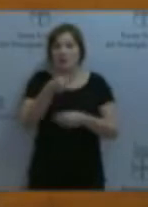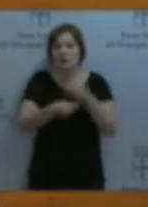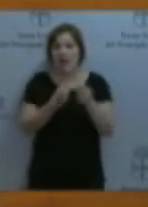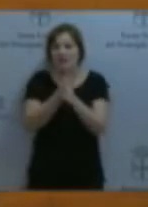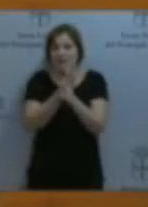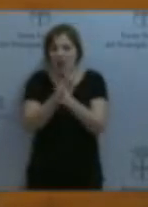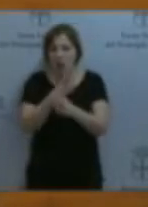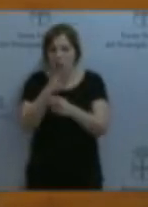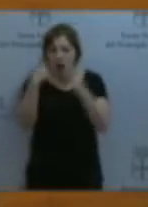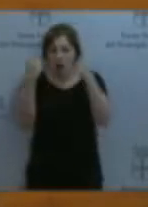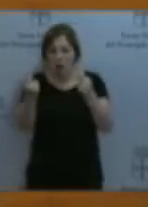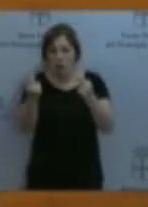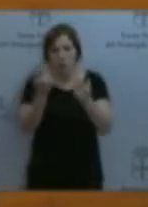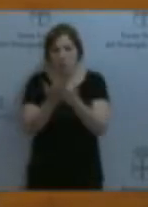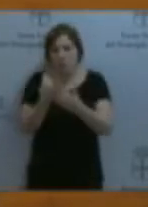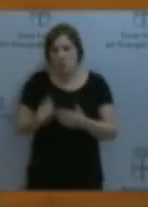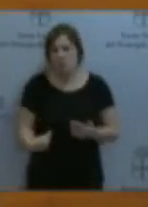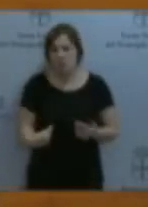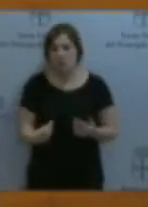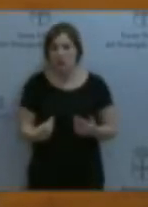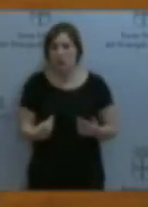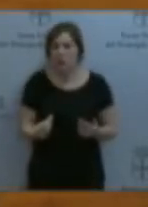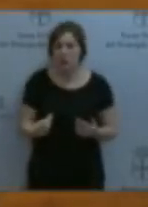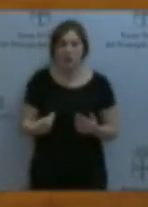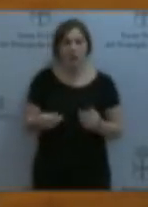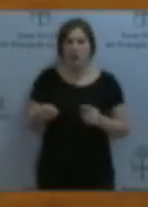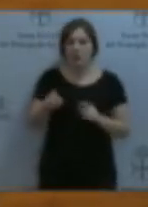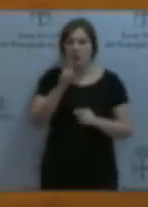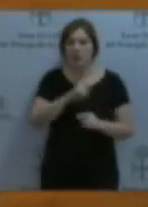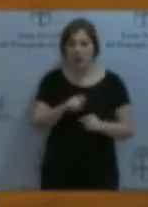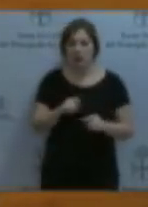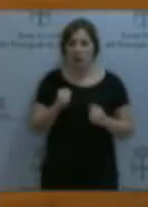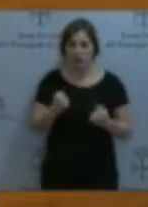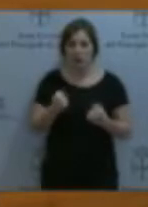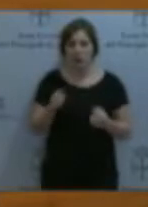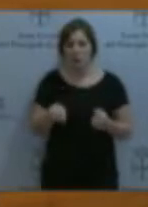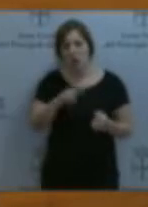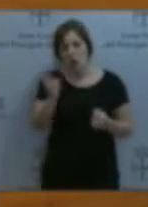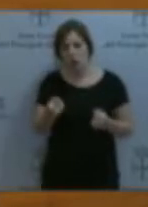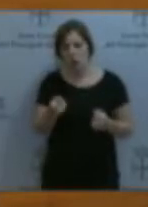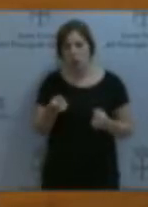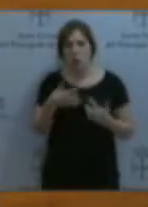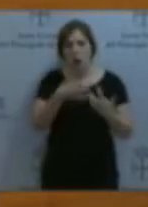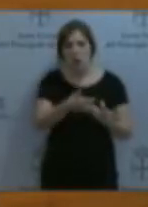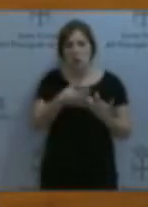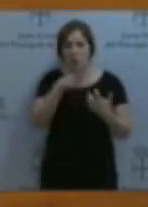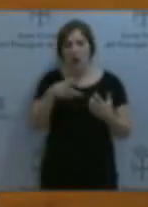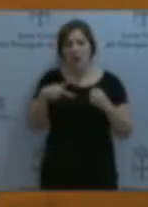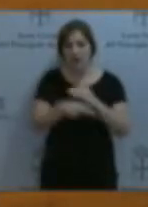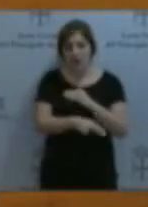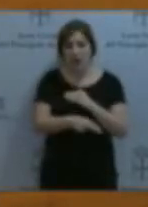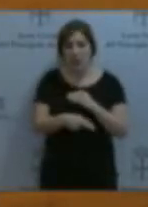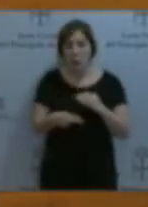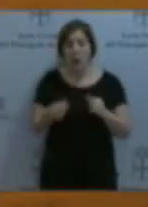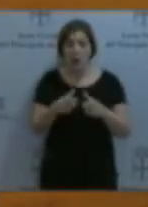lo mismo para el lobo? A ver, ustedes son un verdadero peligro. Por otra parte, la lucha contra las plagas es una tarea